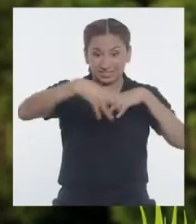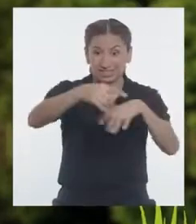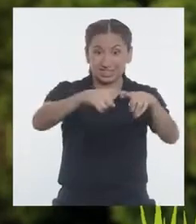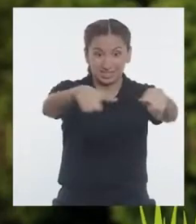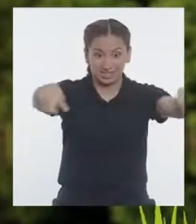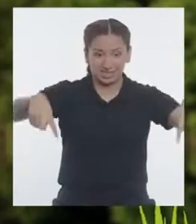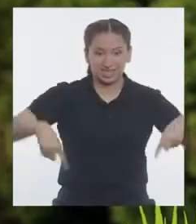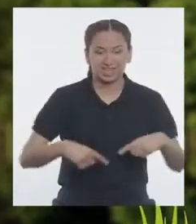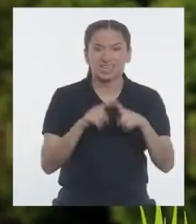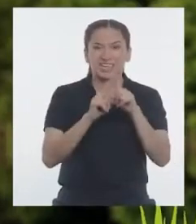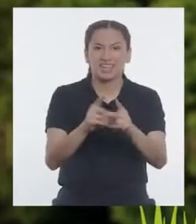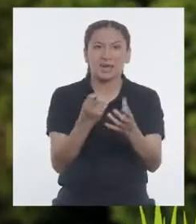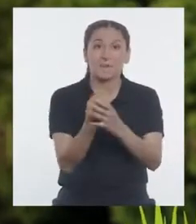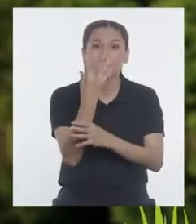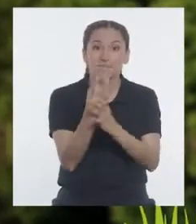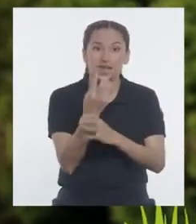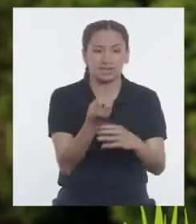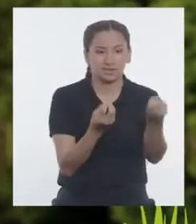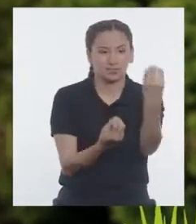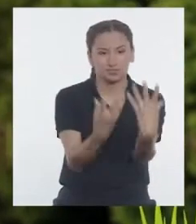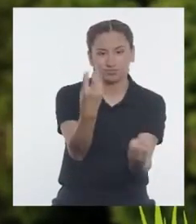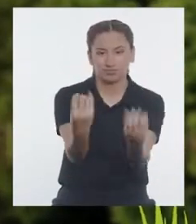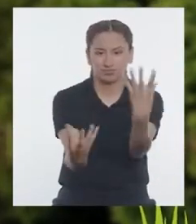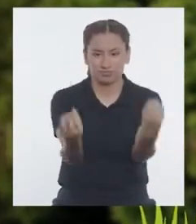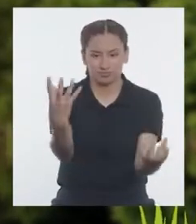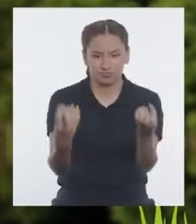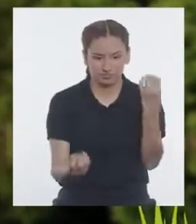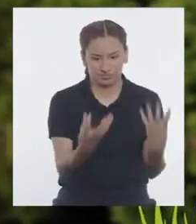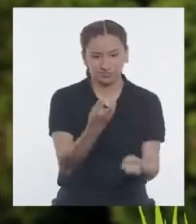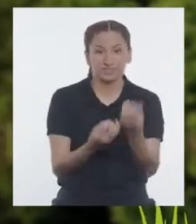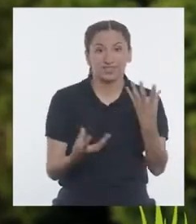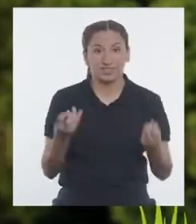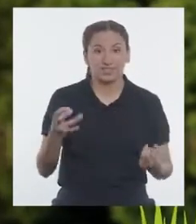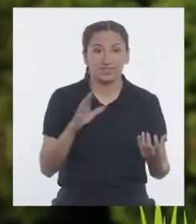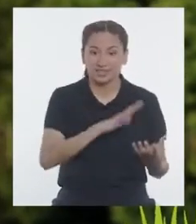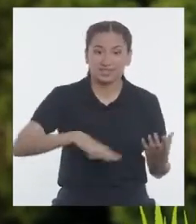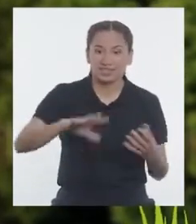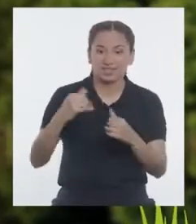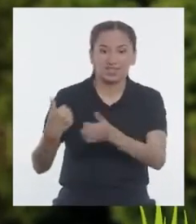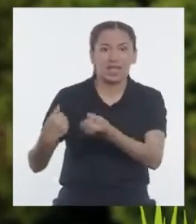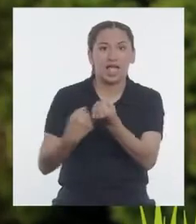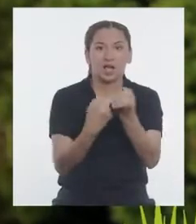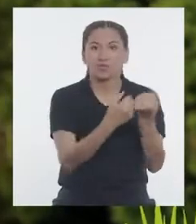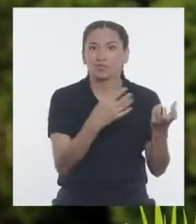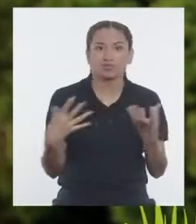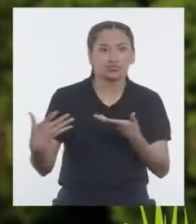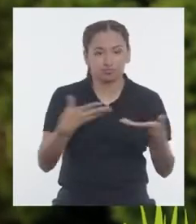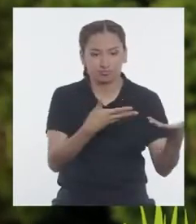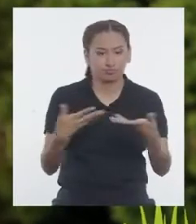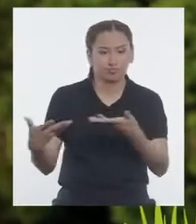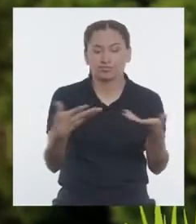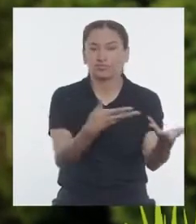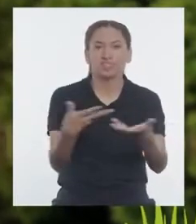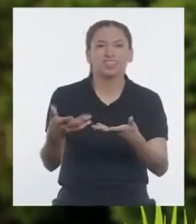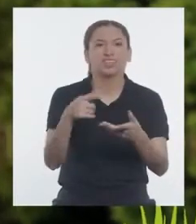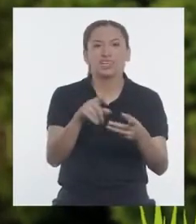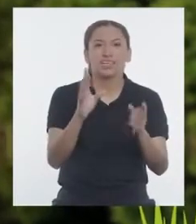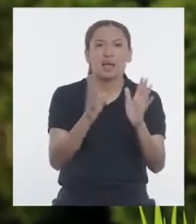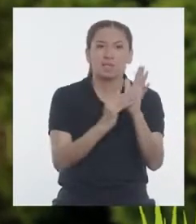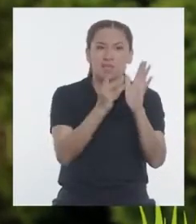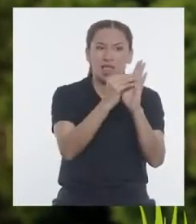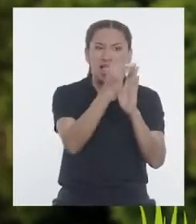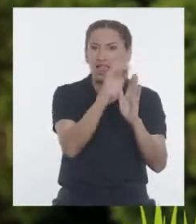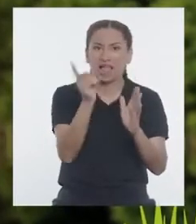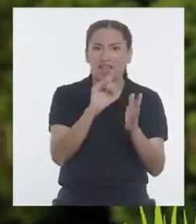varias plantas que se ayudan entre ellas y también sirve para que no vengan plagas. Esto sucede